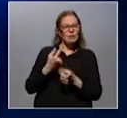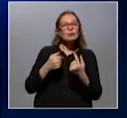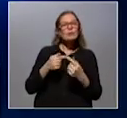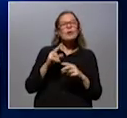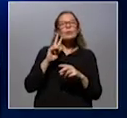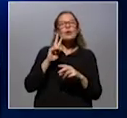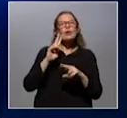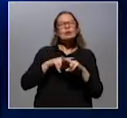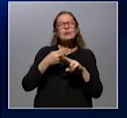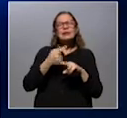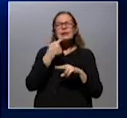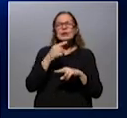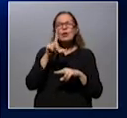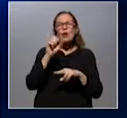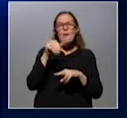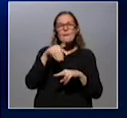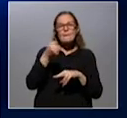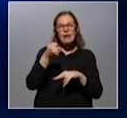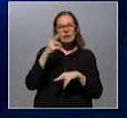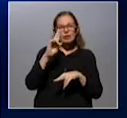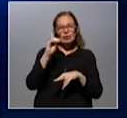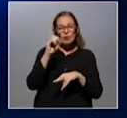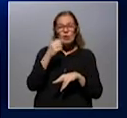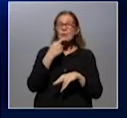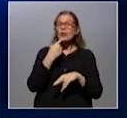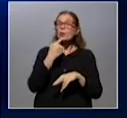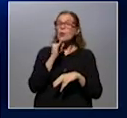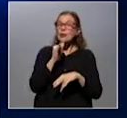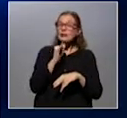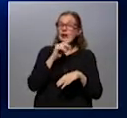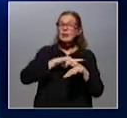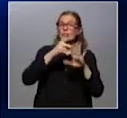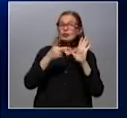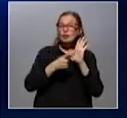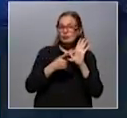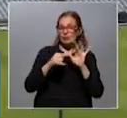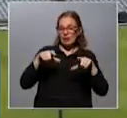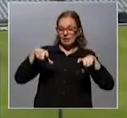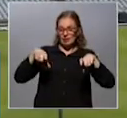ahora repasar Qué fue lo que dijo Ricardo Lombardo Porque en este siguiente tape Cuenta cuál es el proyecto para el Centenario